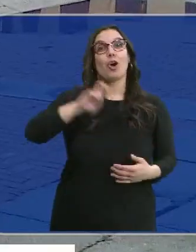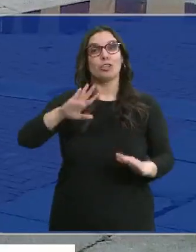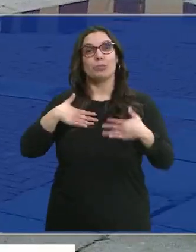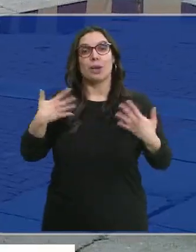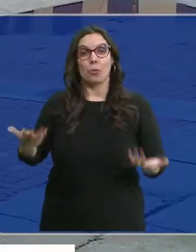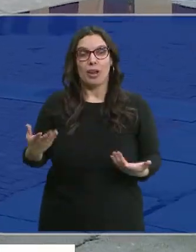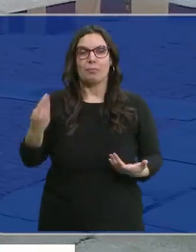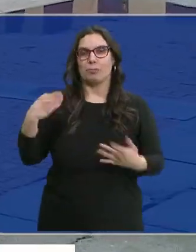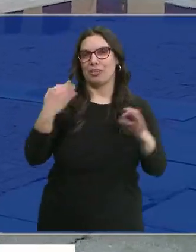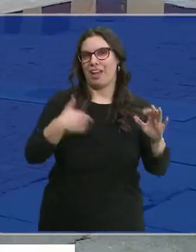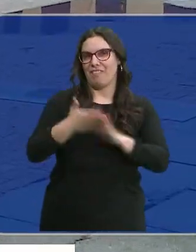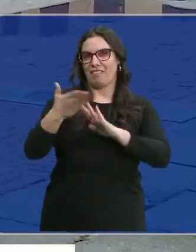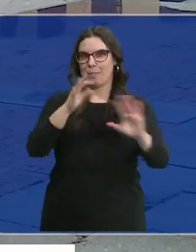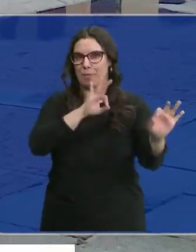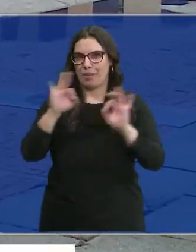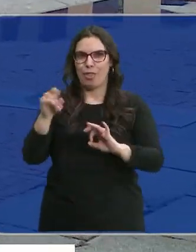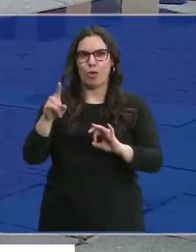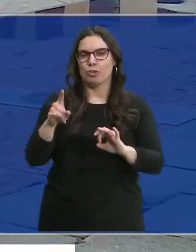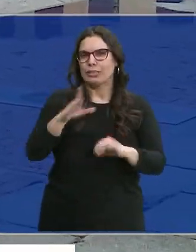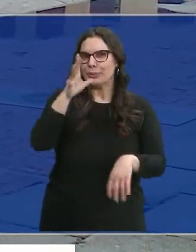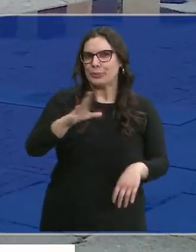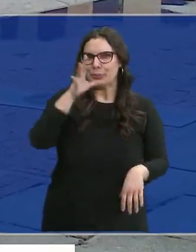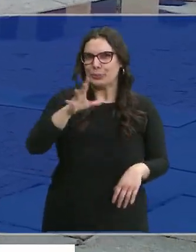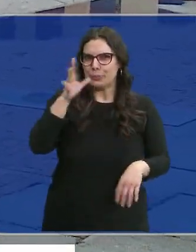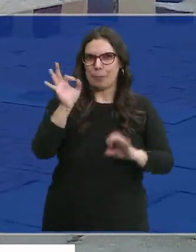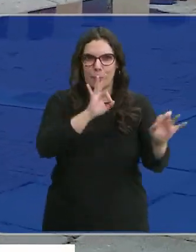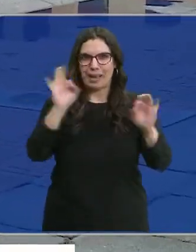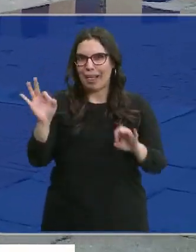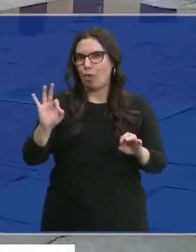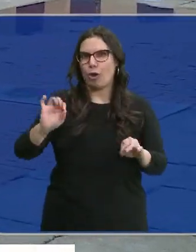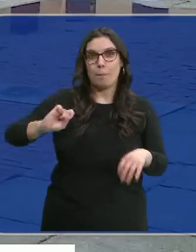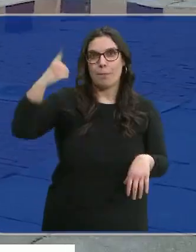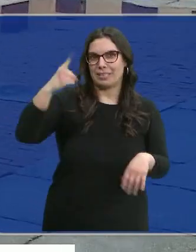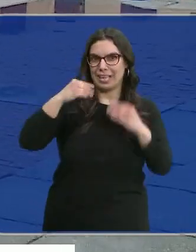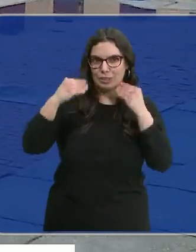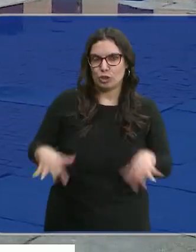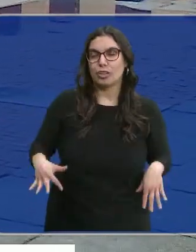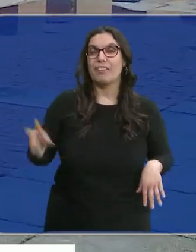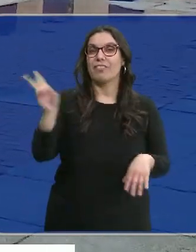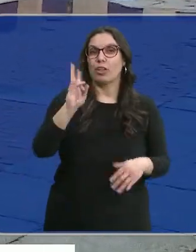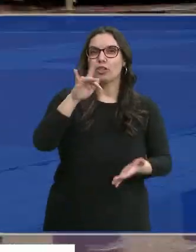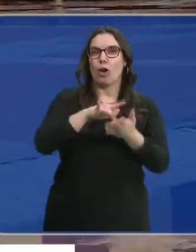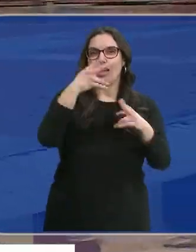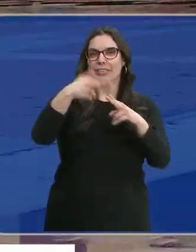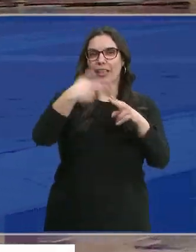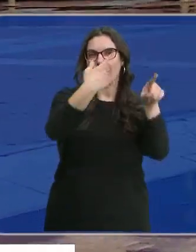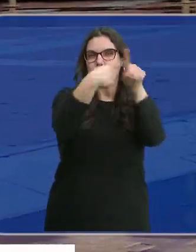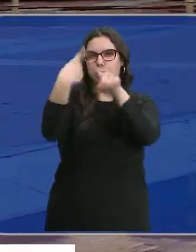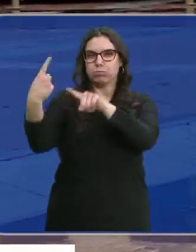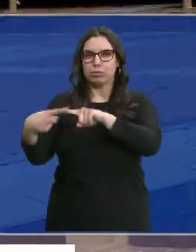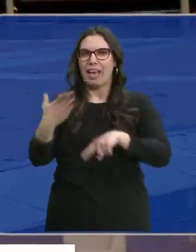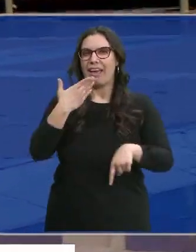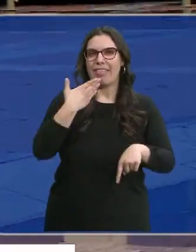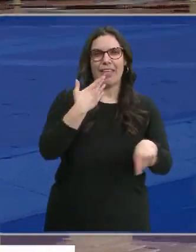La antesala está en marcha. Es la más ambiciosa de cuantas ha preparado la Academia de Cine. Valladolid acogerá actividades para